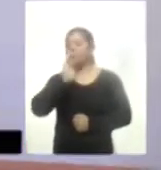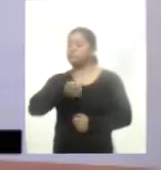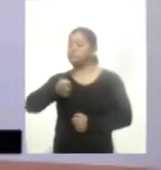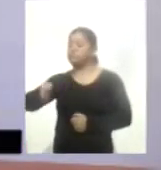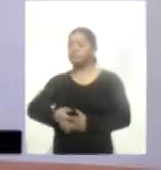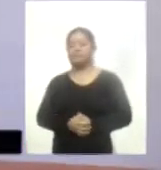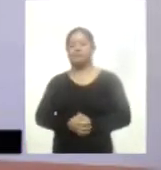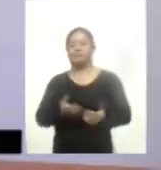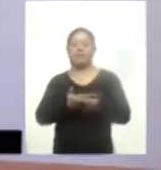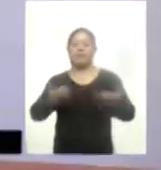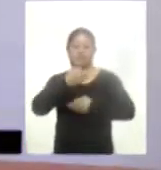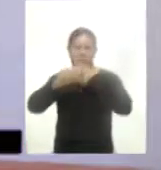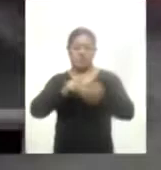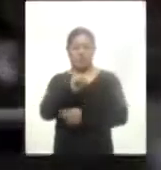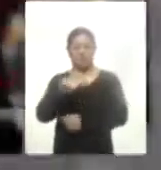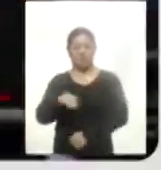Ahora Noticias.